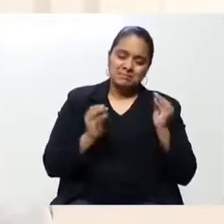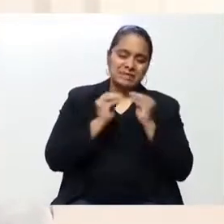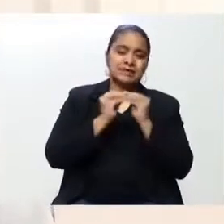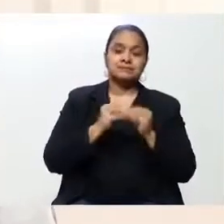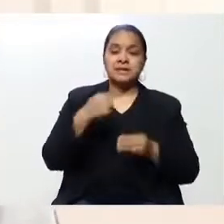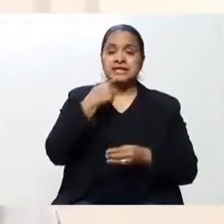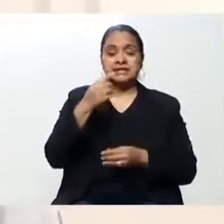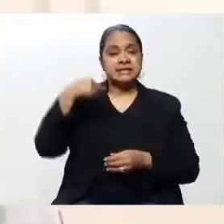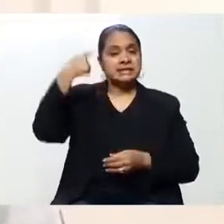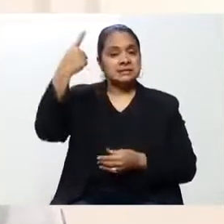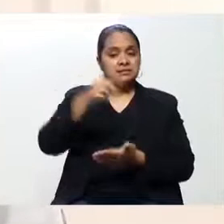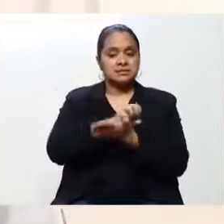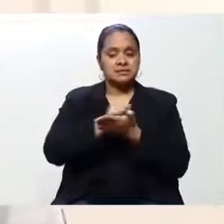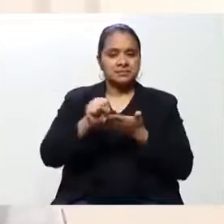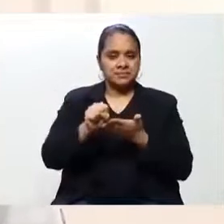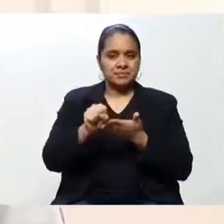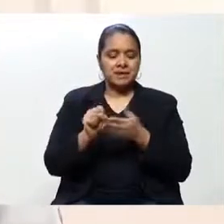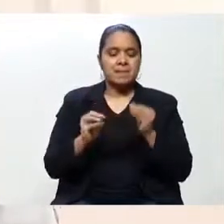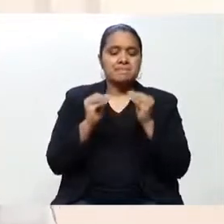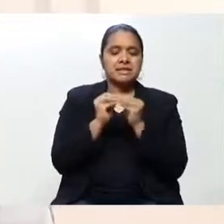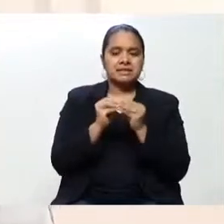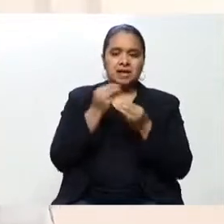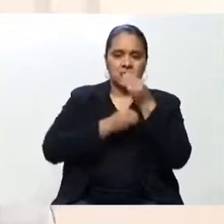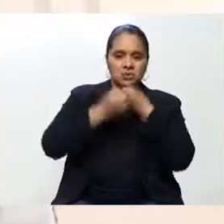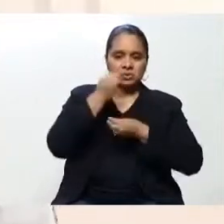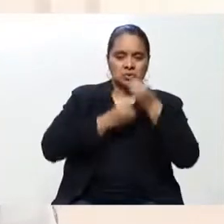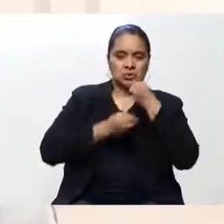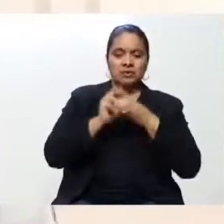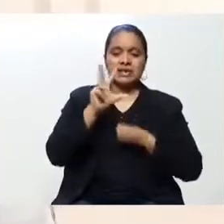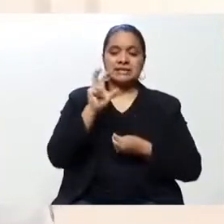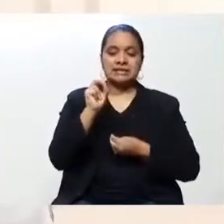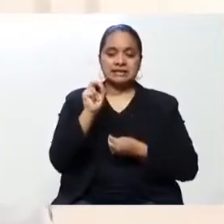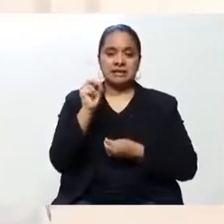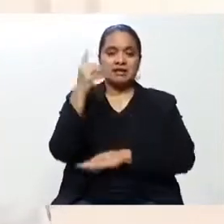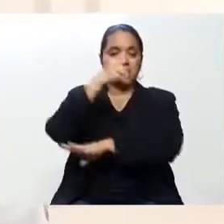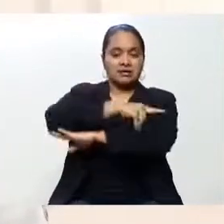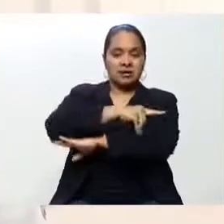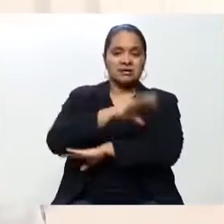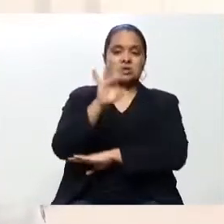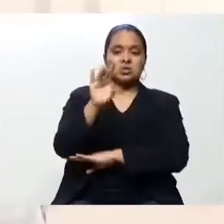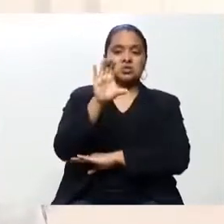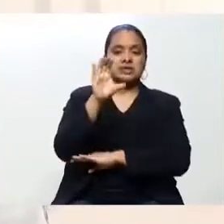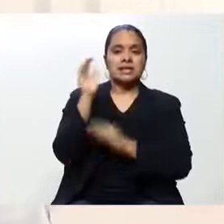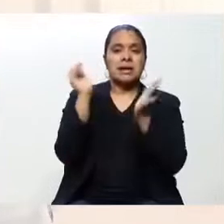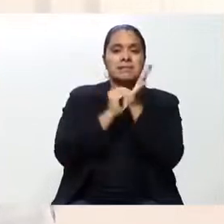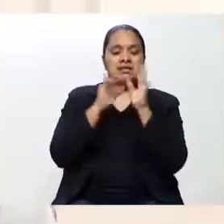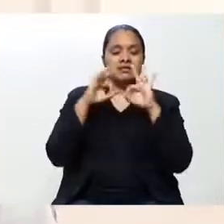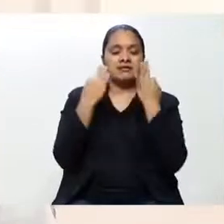vamos a suministrar alimentos por 30 días a las 800 mil familias más afectadas,